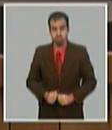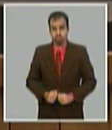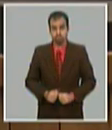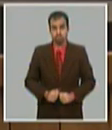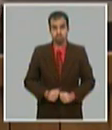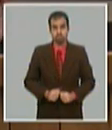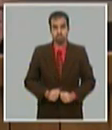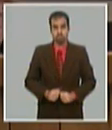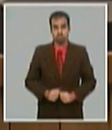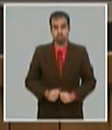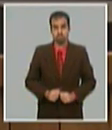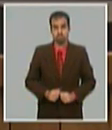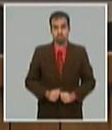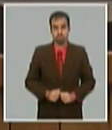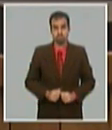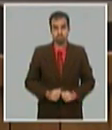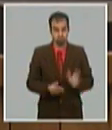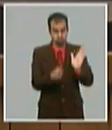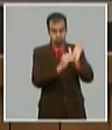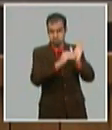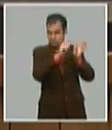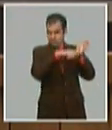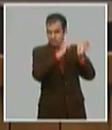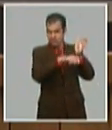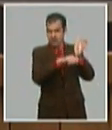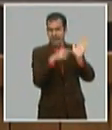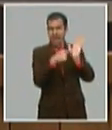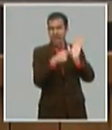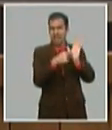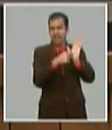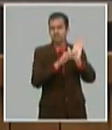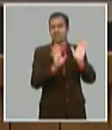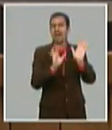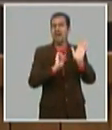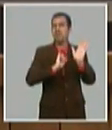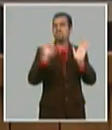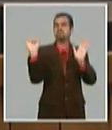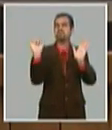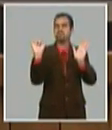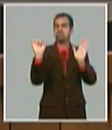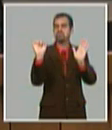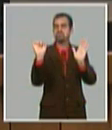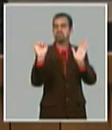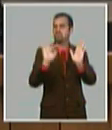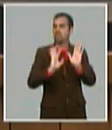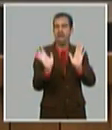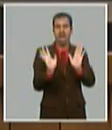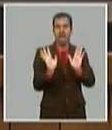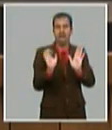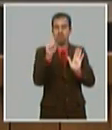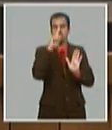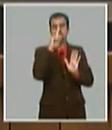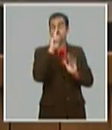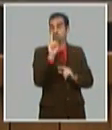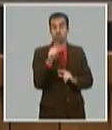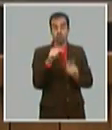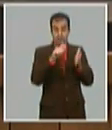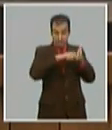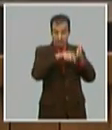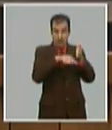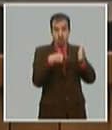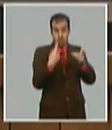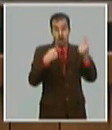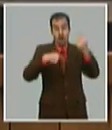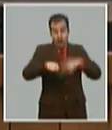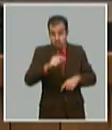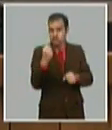pues el hecho de que esté en el plan no significa que sea una conquista ya ganada eso es ese es el trabajo que tenemos que hacer ahora